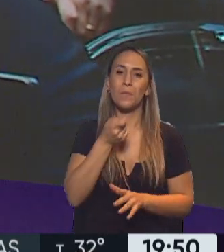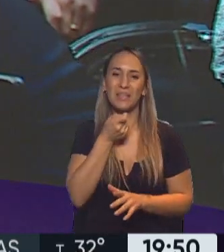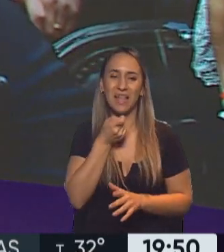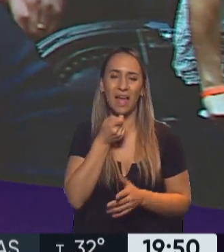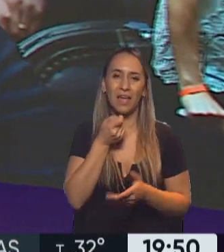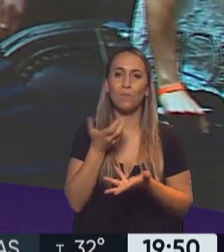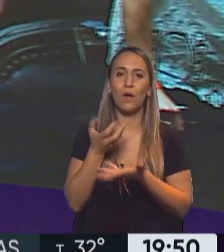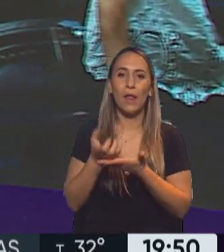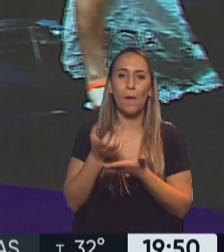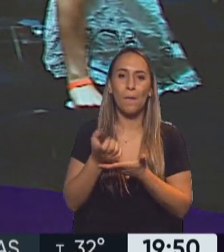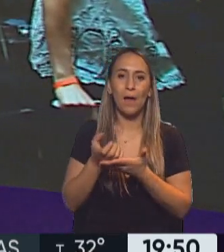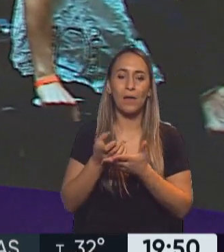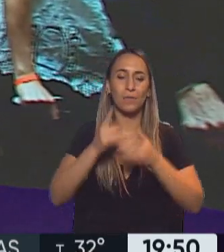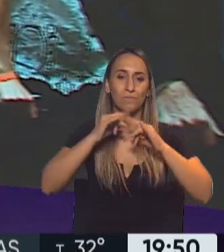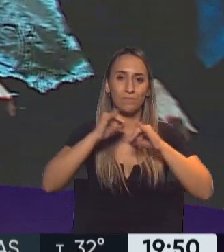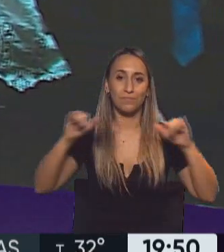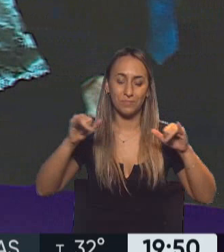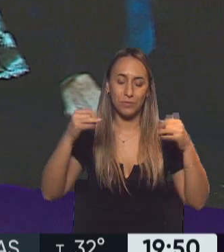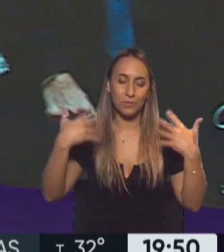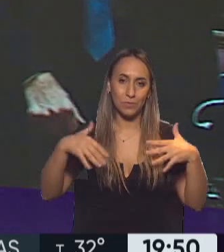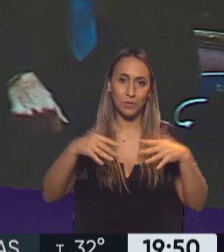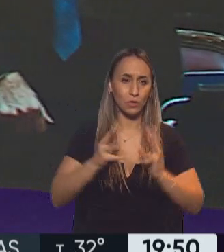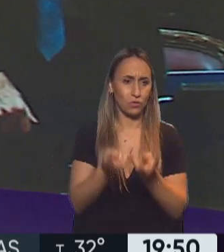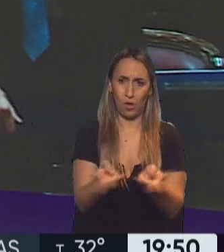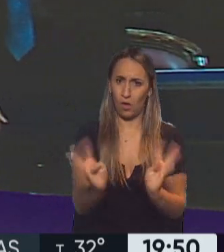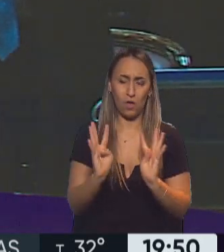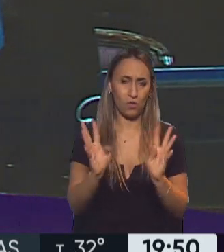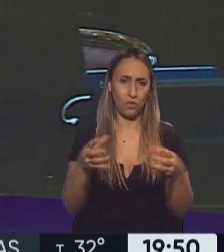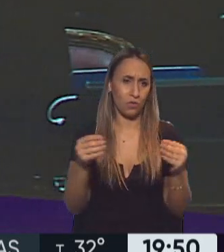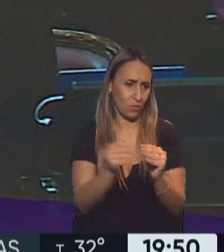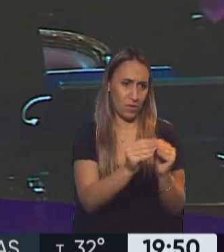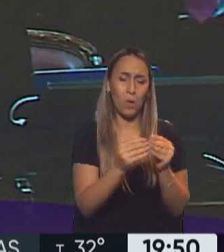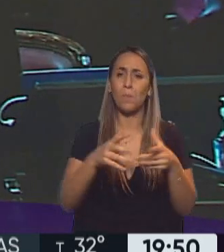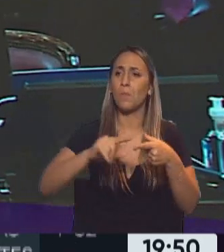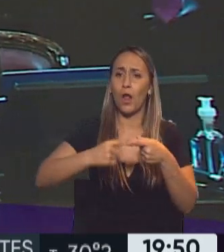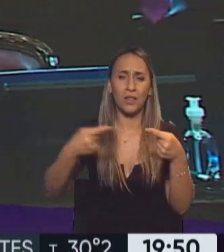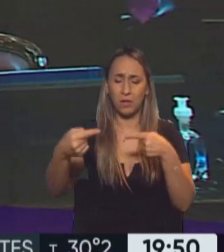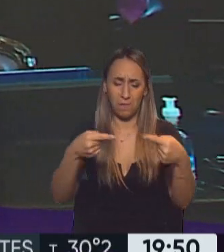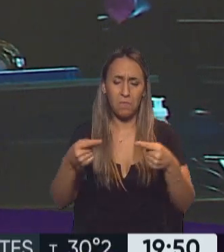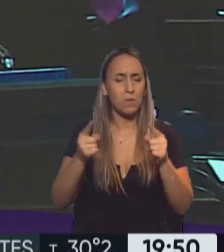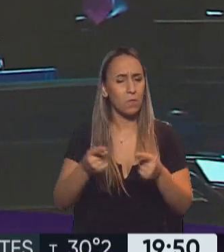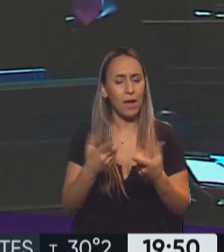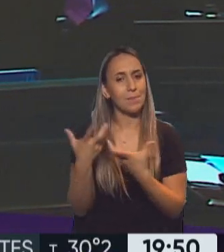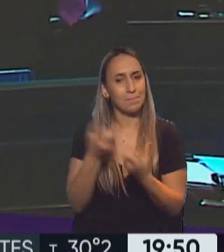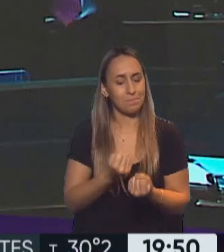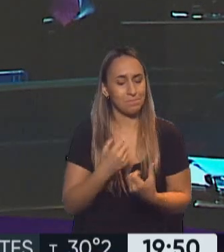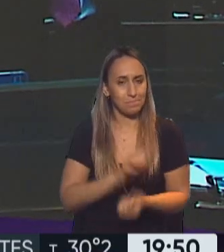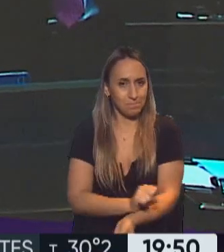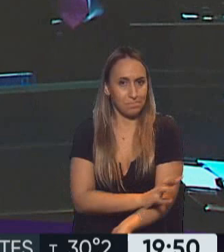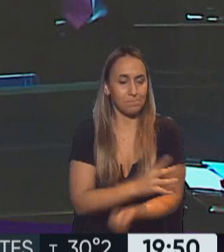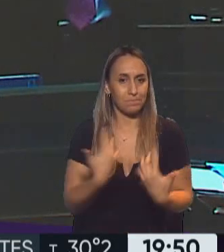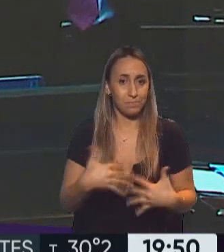acompañamiento por parte de representantes de todo el arco político. Por supuesto que incluso le ofrecieron seguir participando